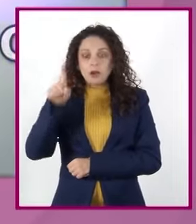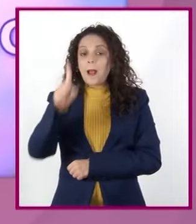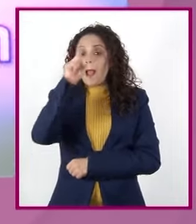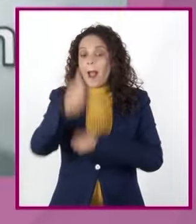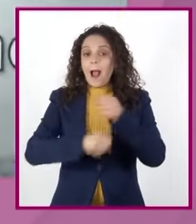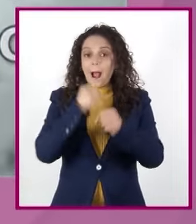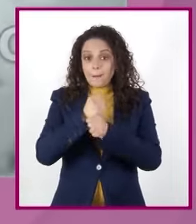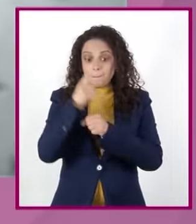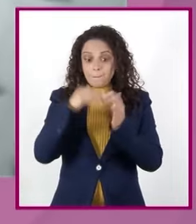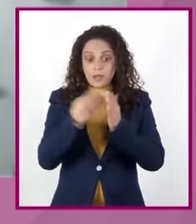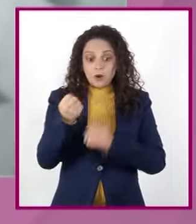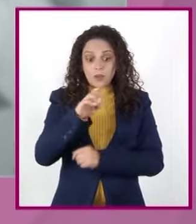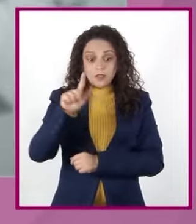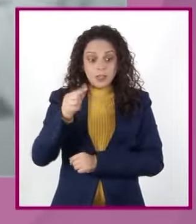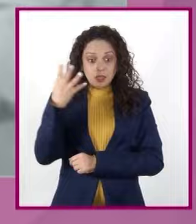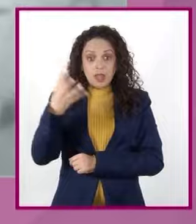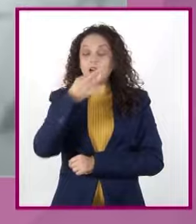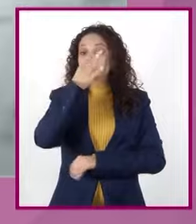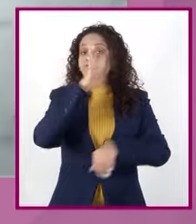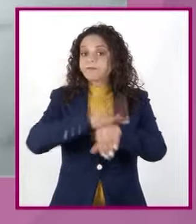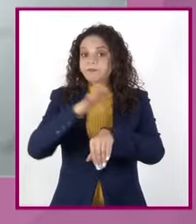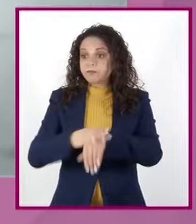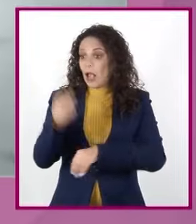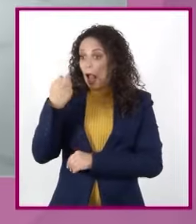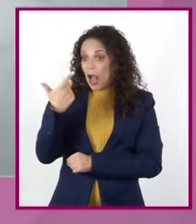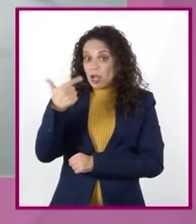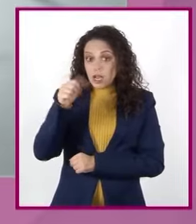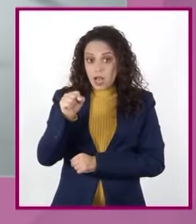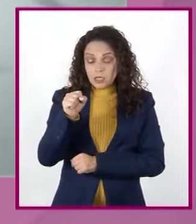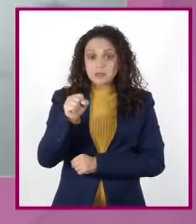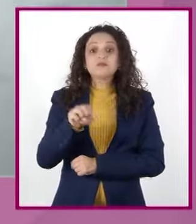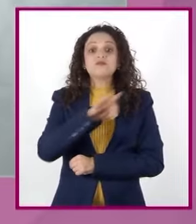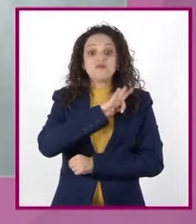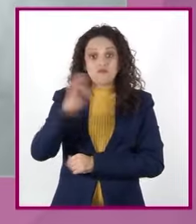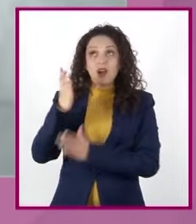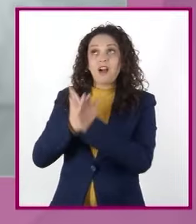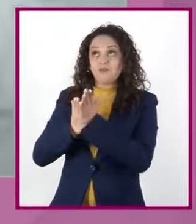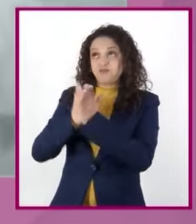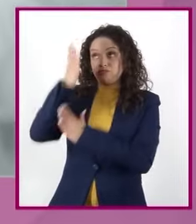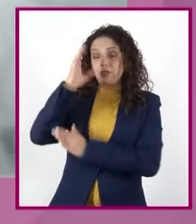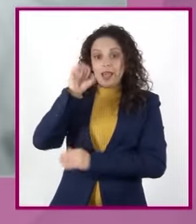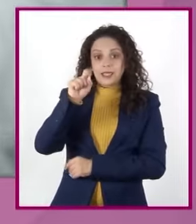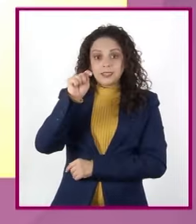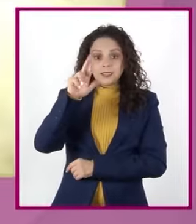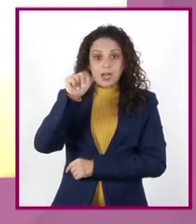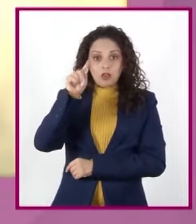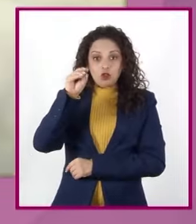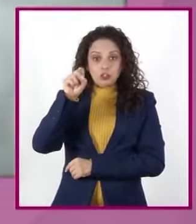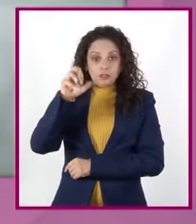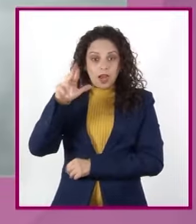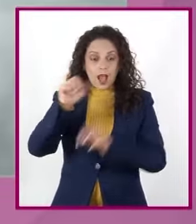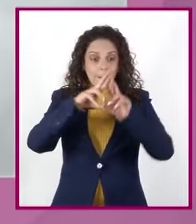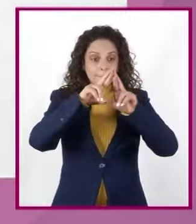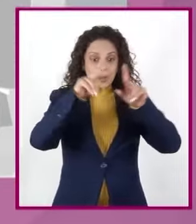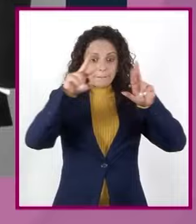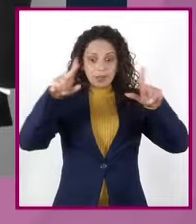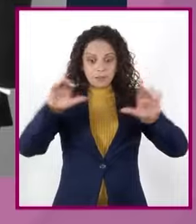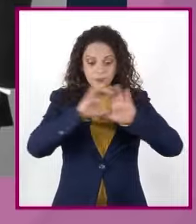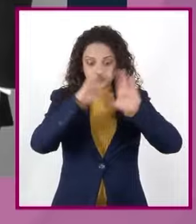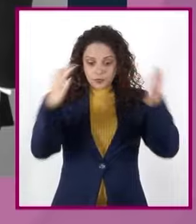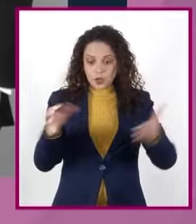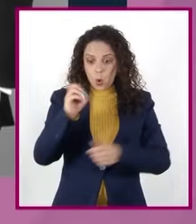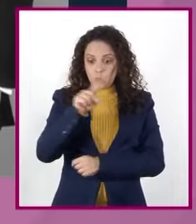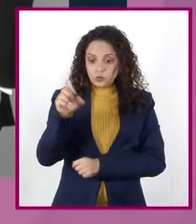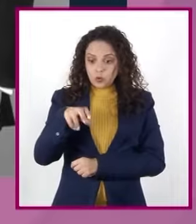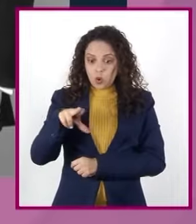advirtieron que estos gases llegaban hasta la estratosfera y destruían la capa de ozono Descubrimiento